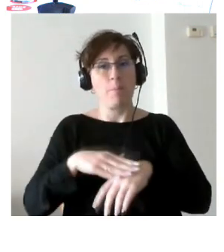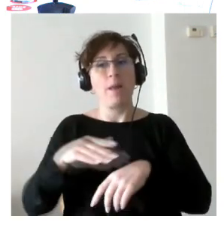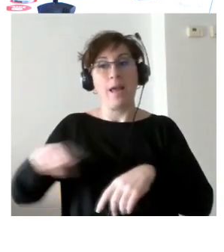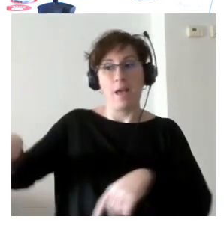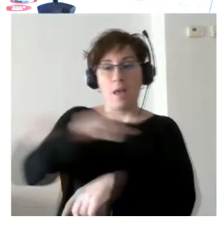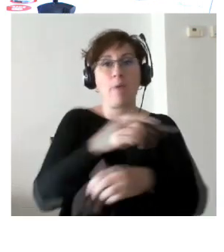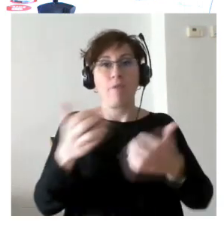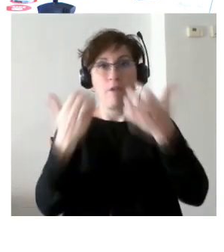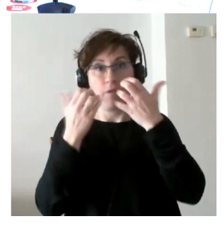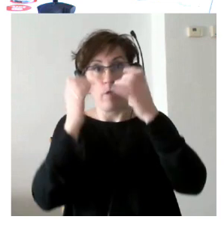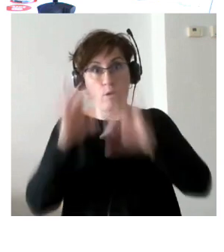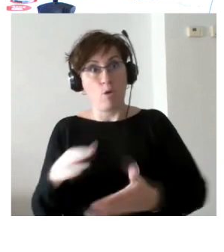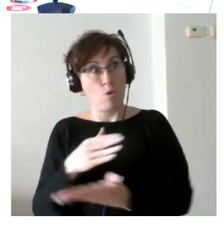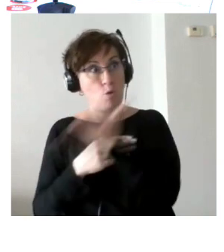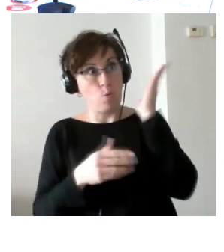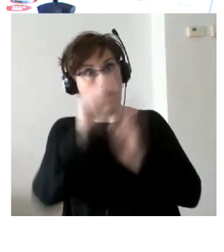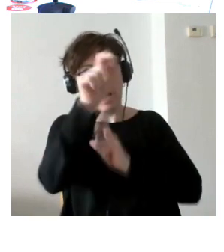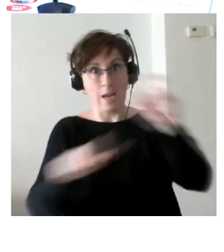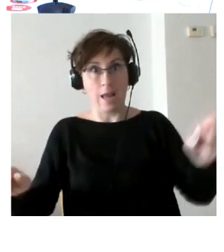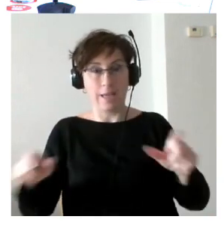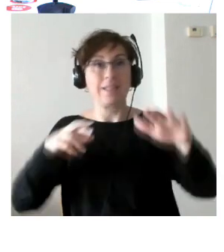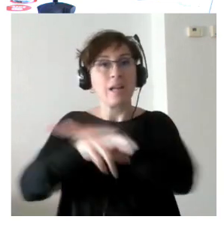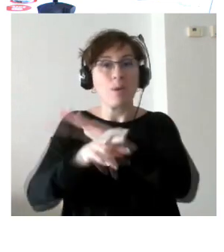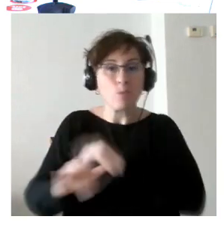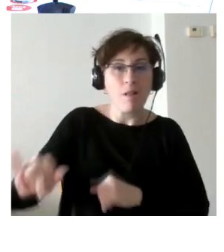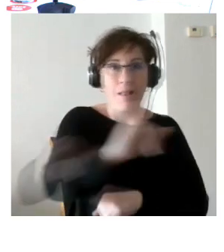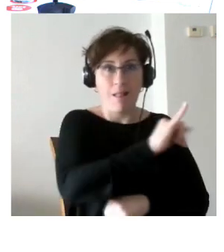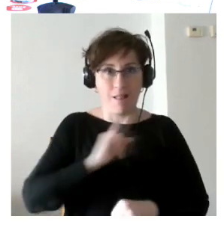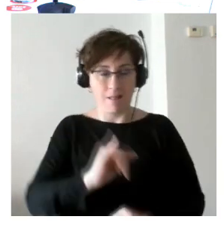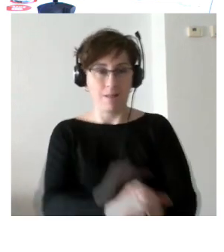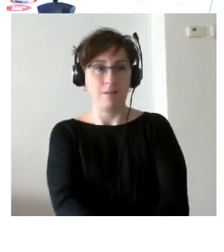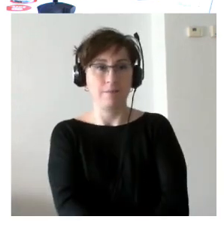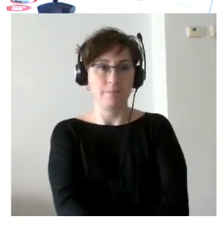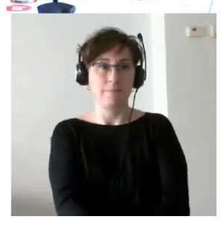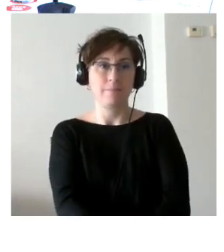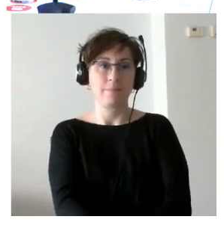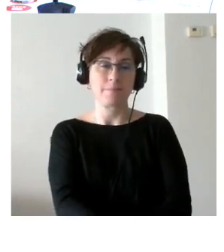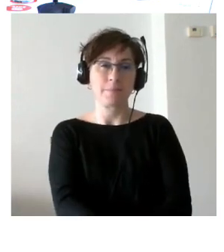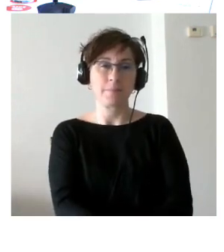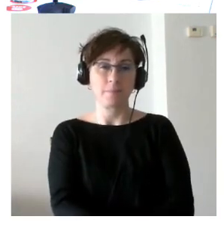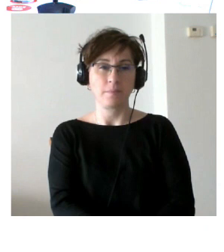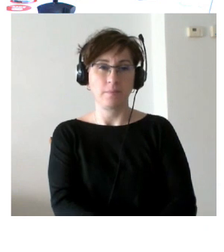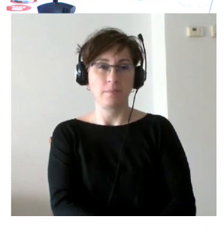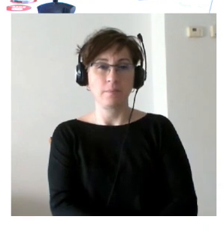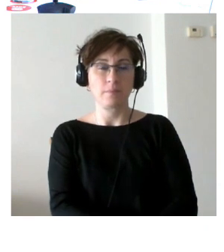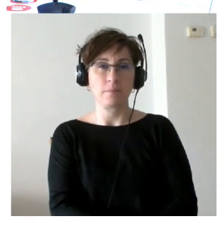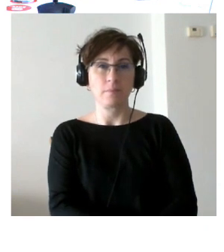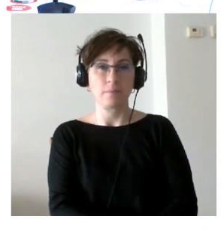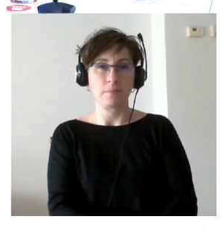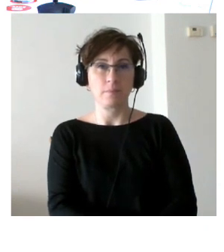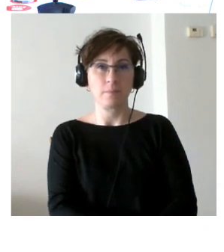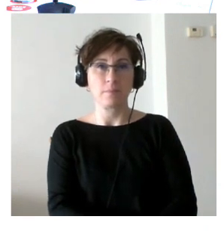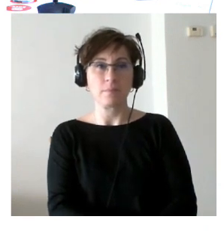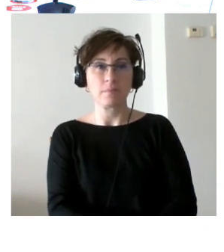el resto de la gente que está en instituciones penitenciarias de esos recursos que propiamente existen y por otra parte también se ha visto que